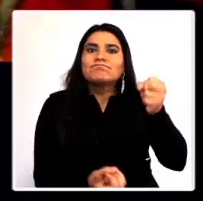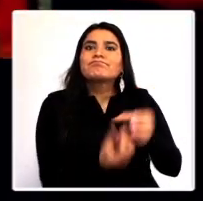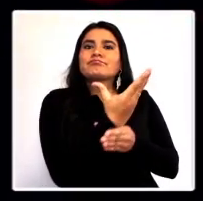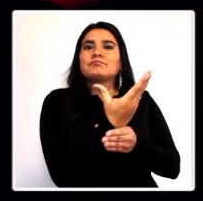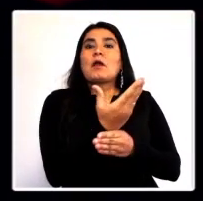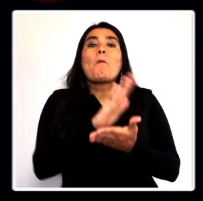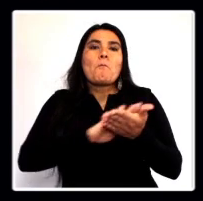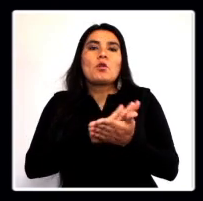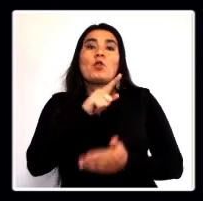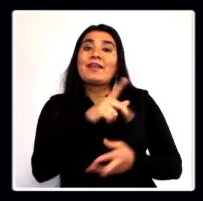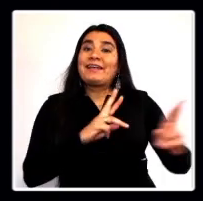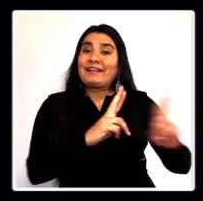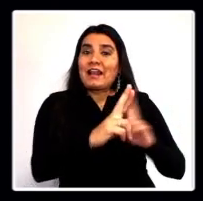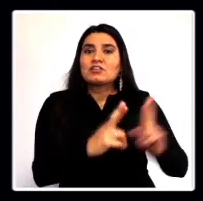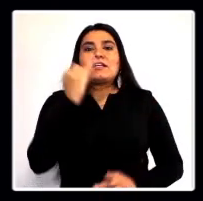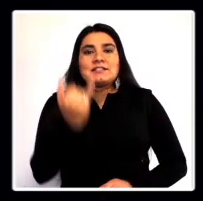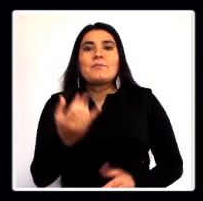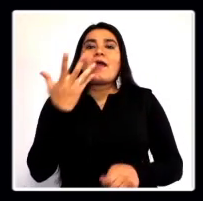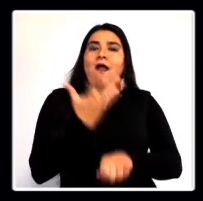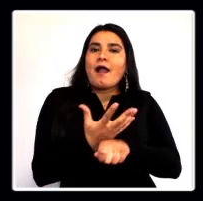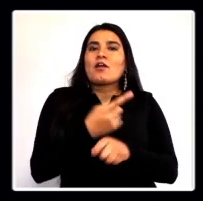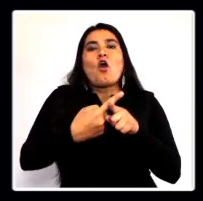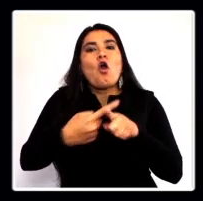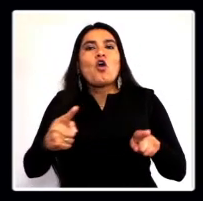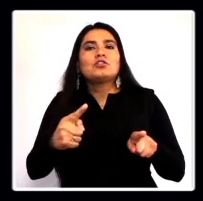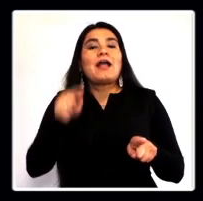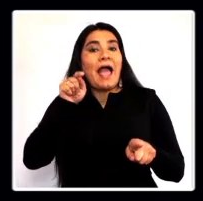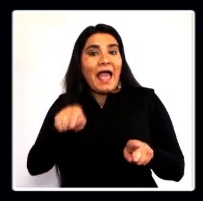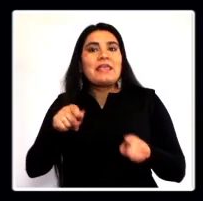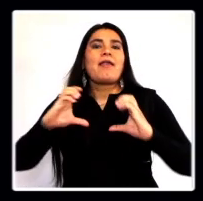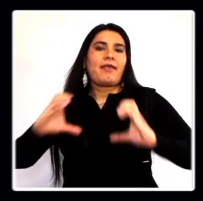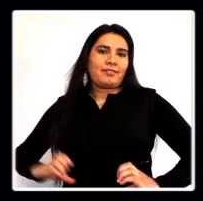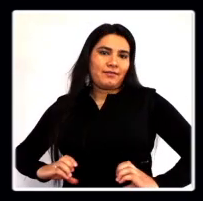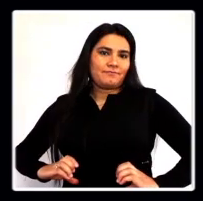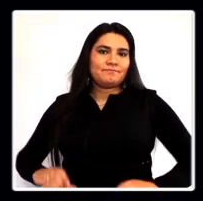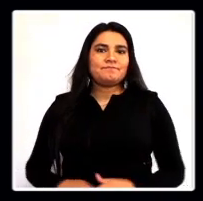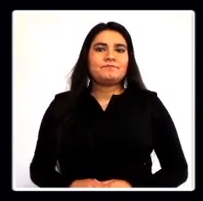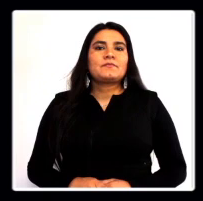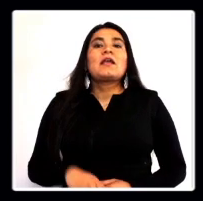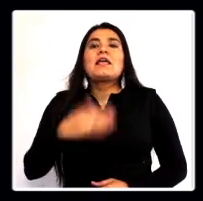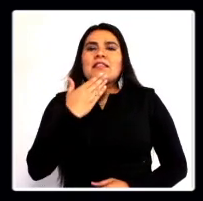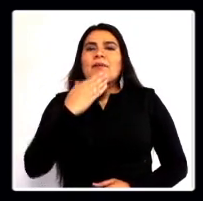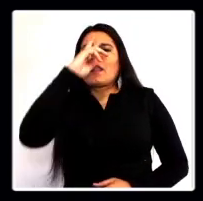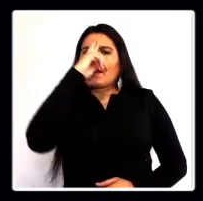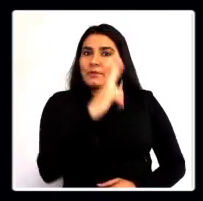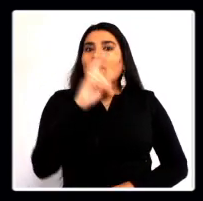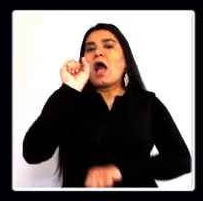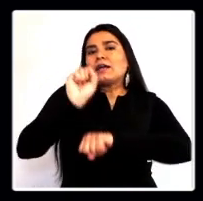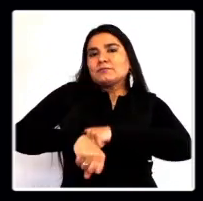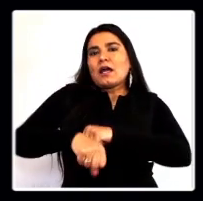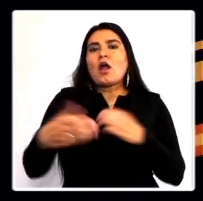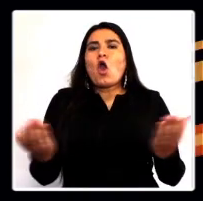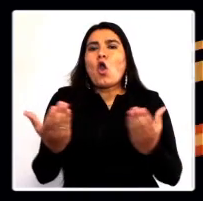tanto, en la generación de éste siempre está presente un otro, allí está la ética. Y al respetar y